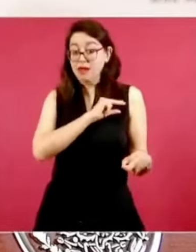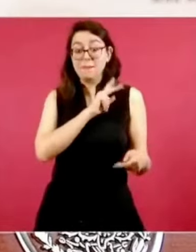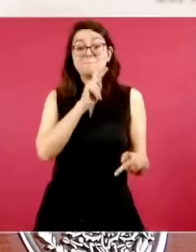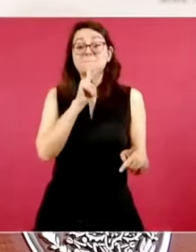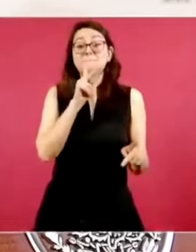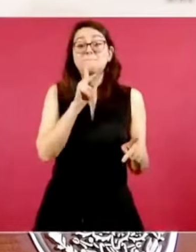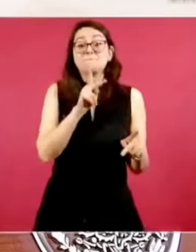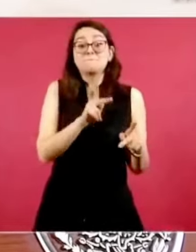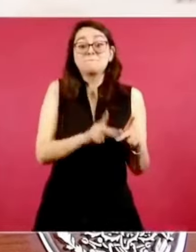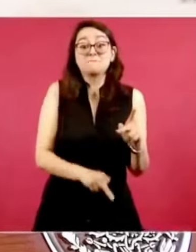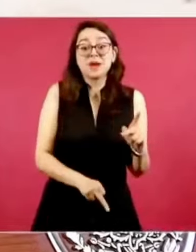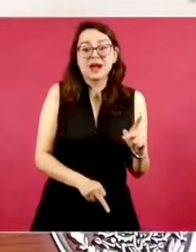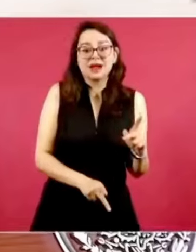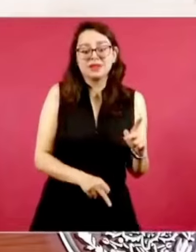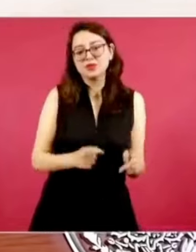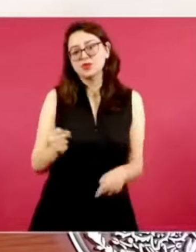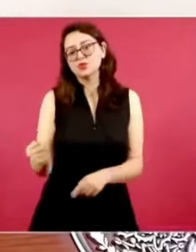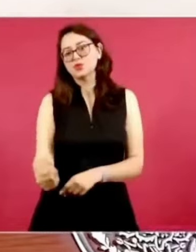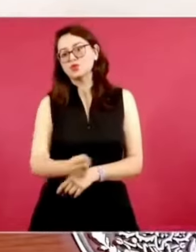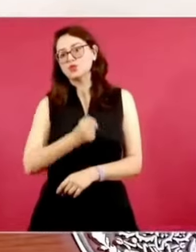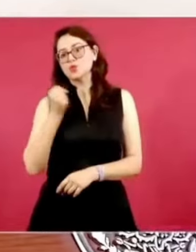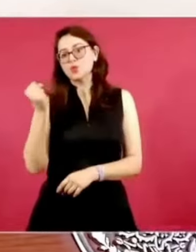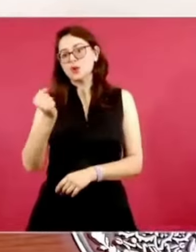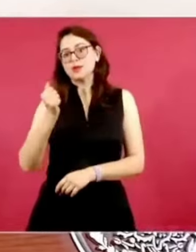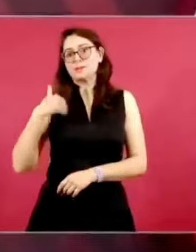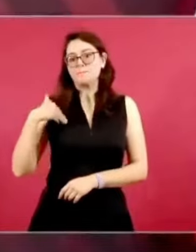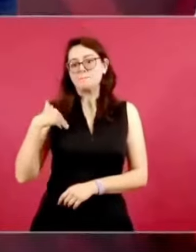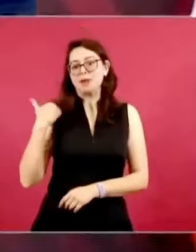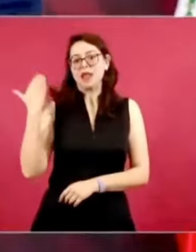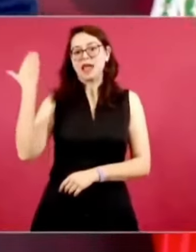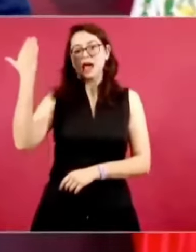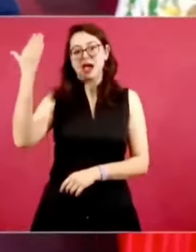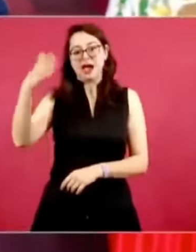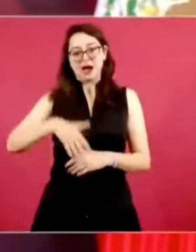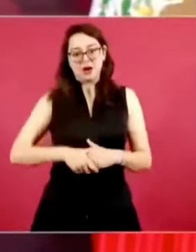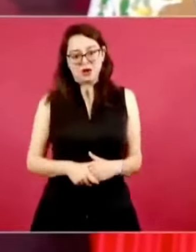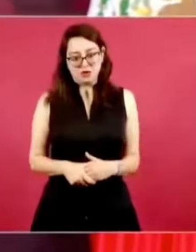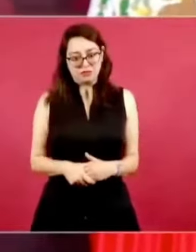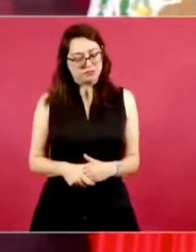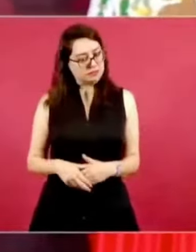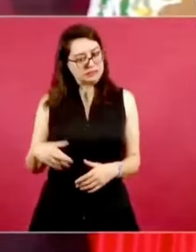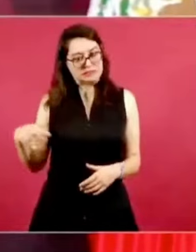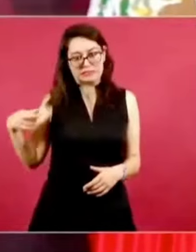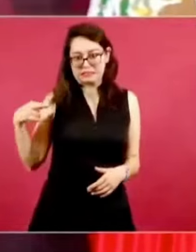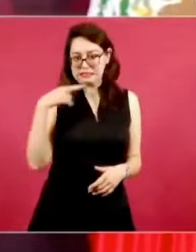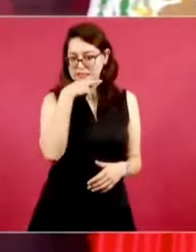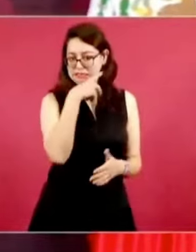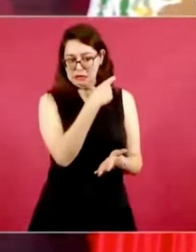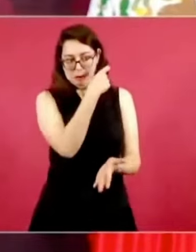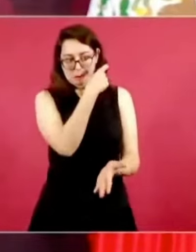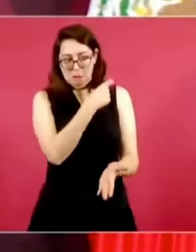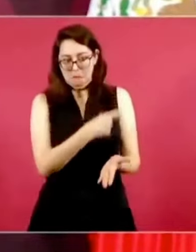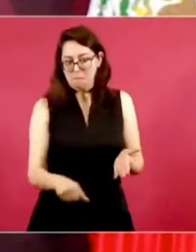presentó una muy buena oportunidad de adquirirla a buen precio,